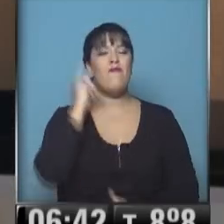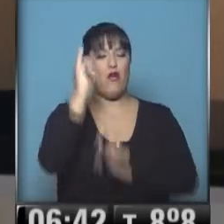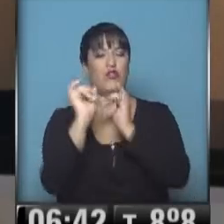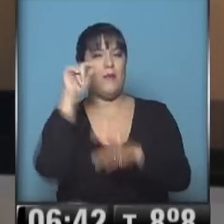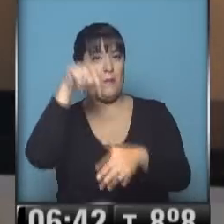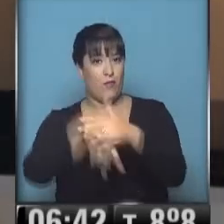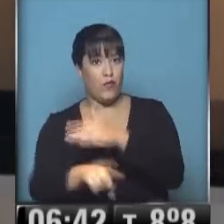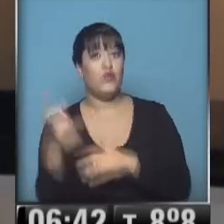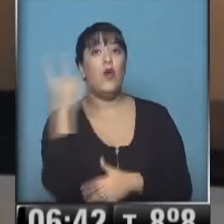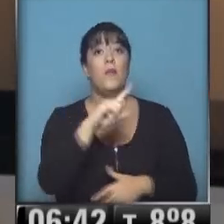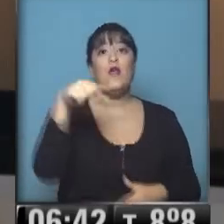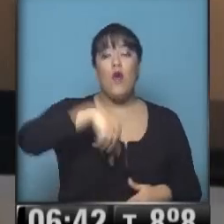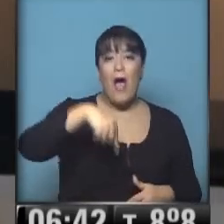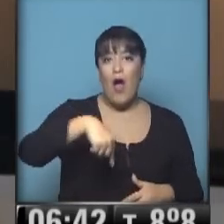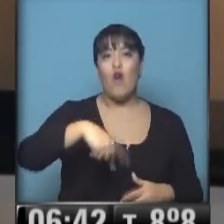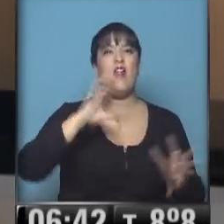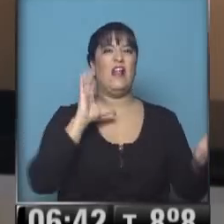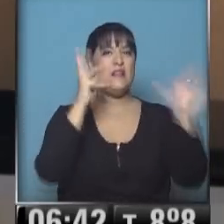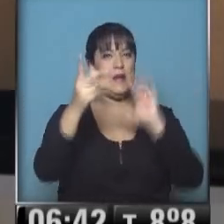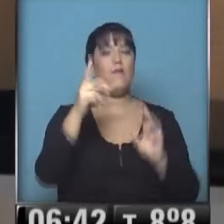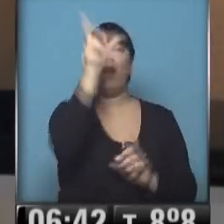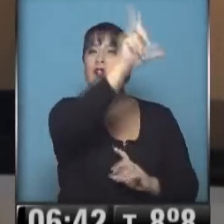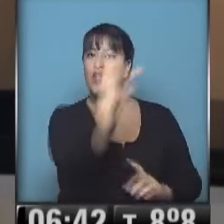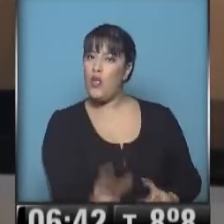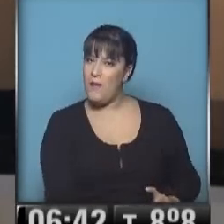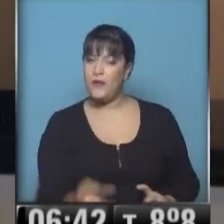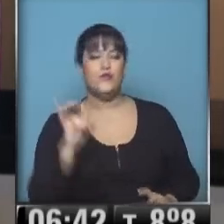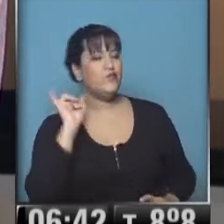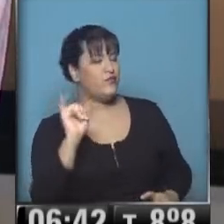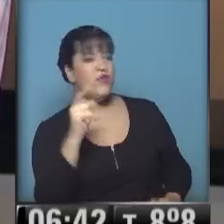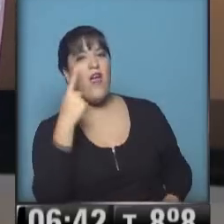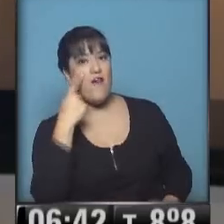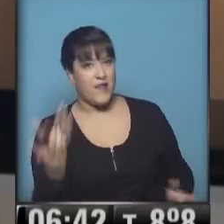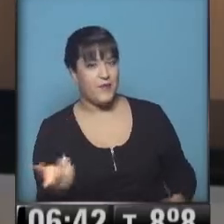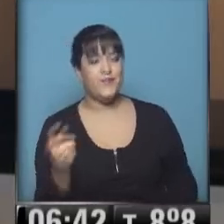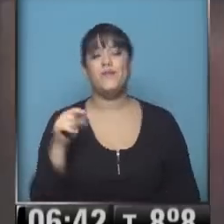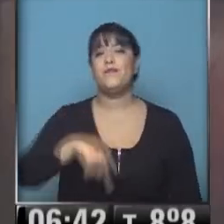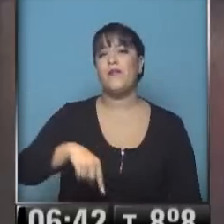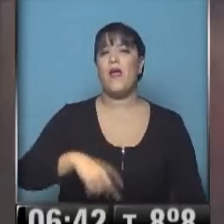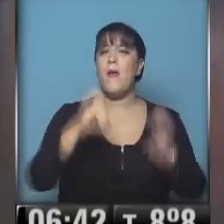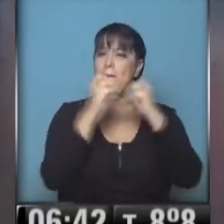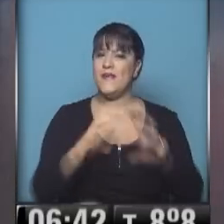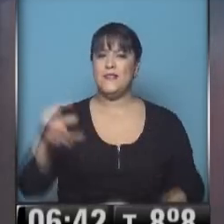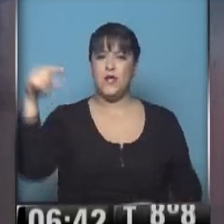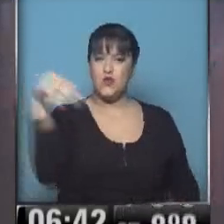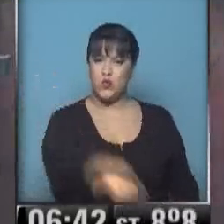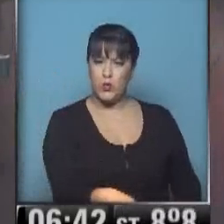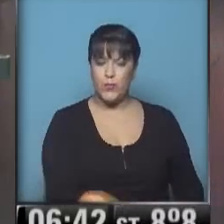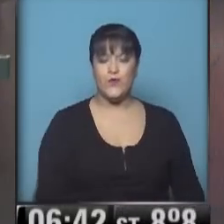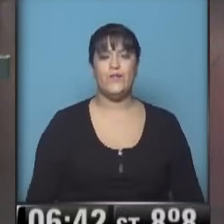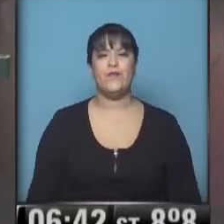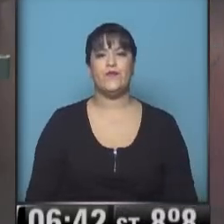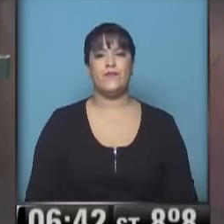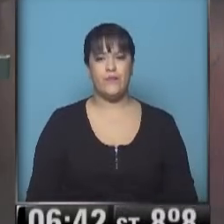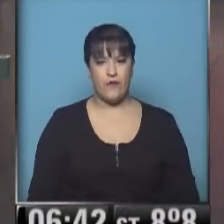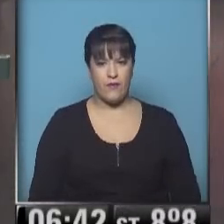vamos a compartir el pronóstico para todo el país. ¿Qué te parece, Cari? Ah, genial. ver. Vamos a empezar por el extremo bien sur en esta mañana de